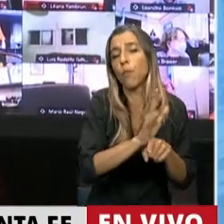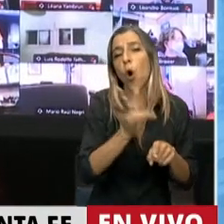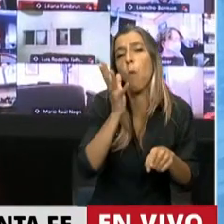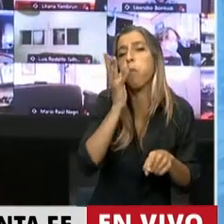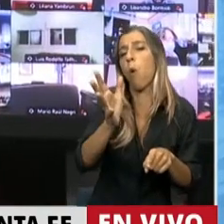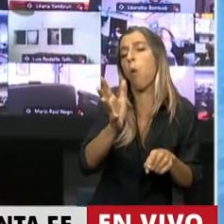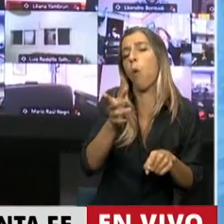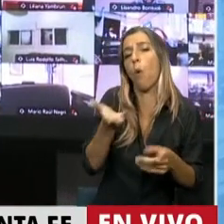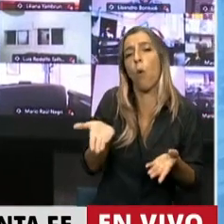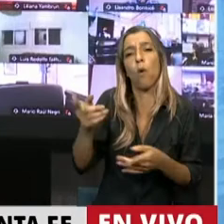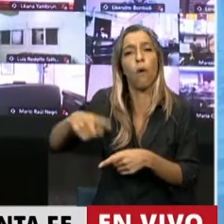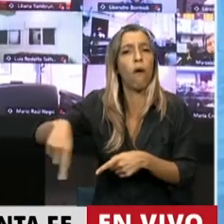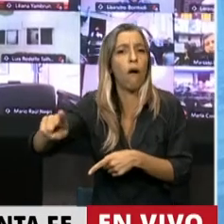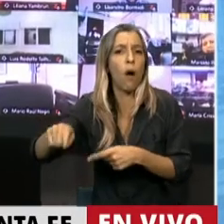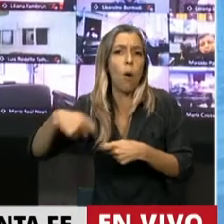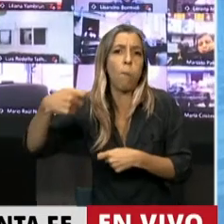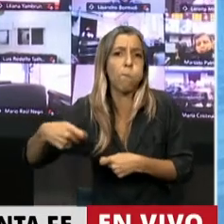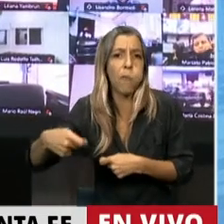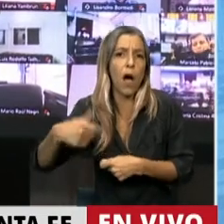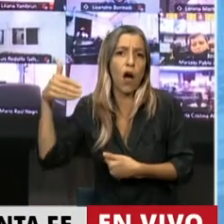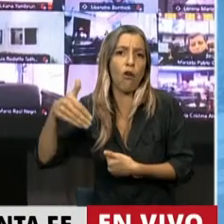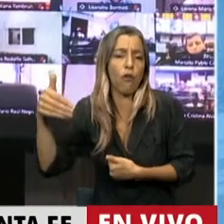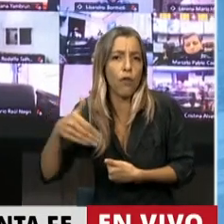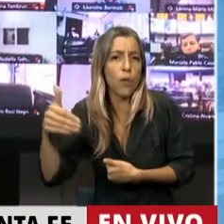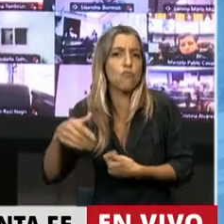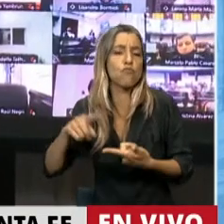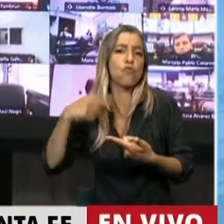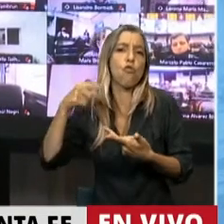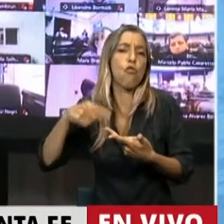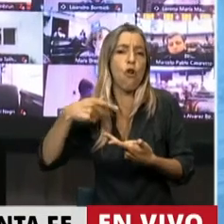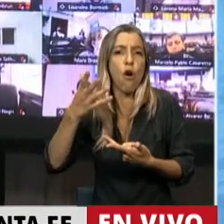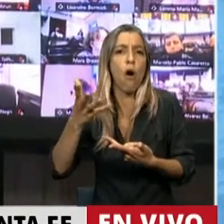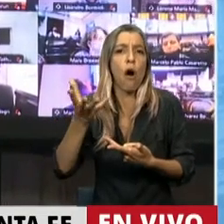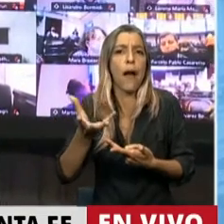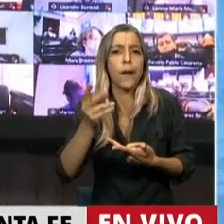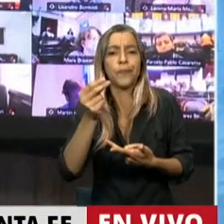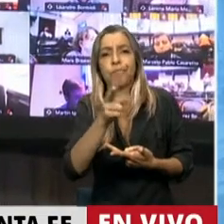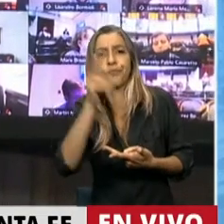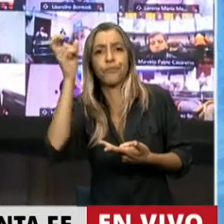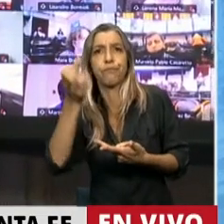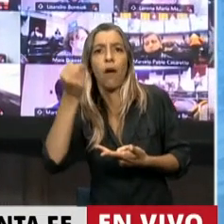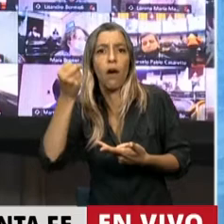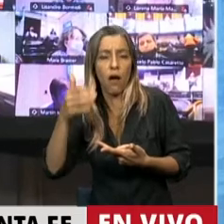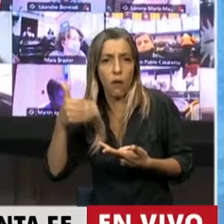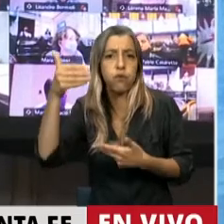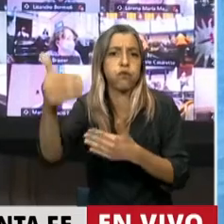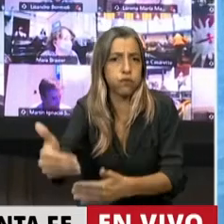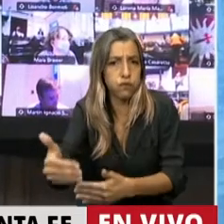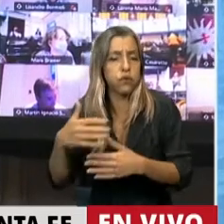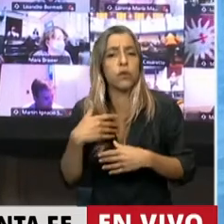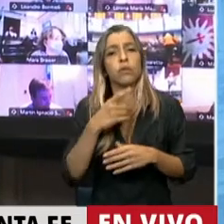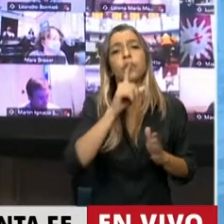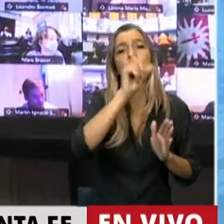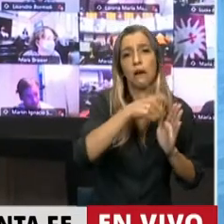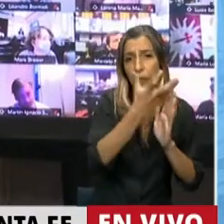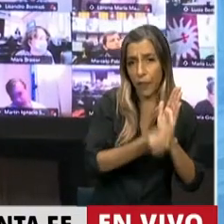comisiones, el costo financiero y la devolución de los montos por facturación tanto en tarjeta de